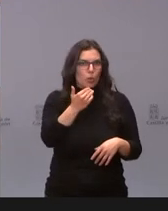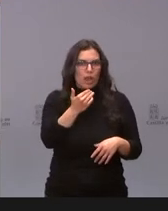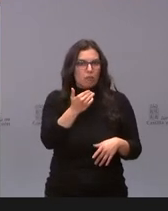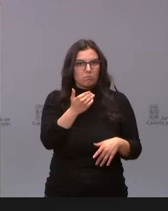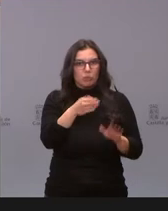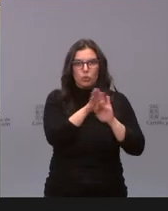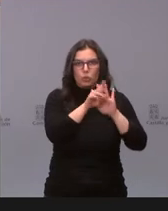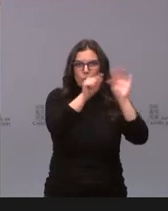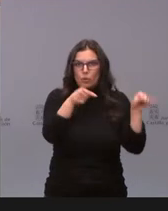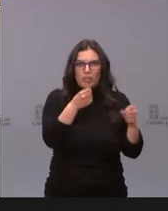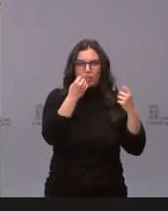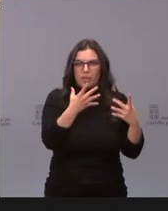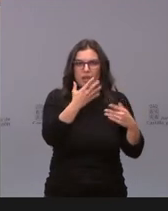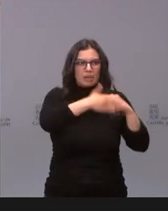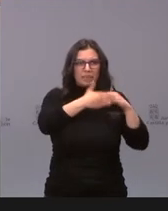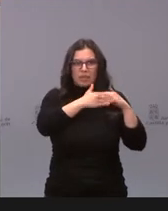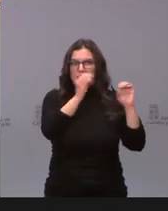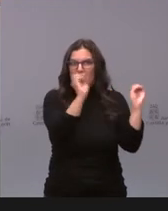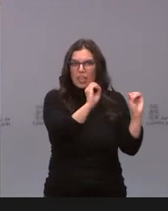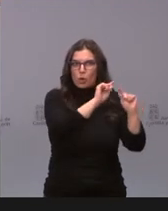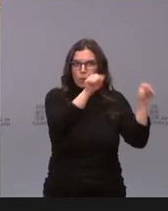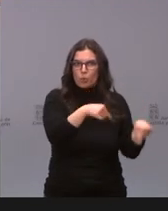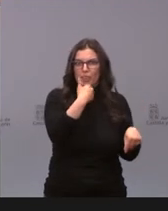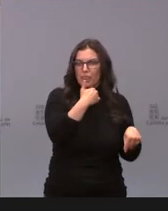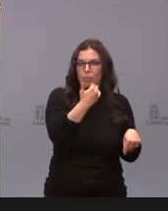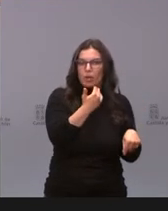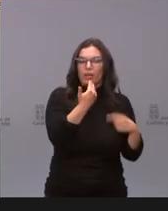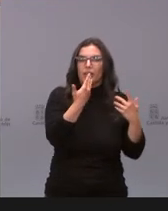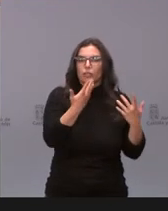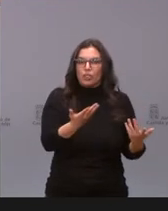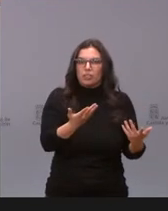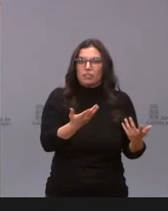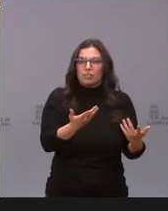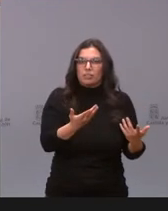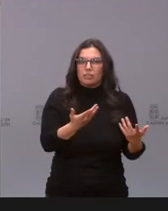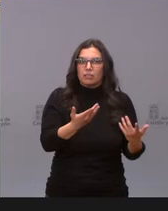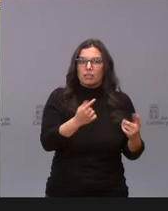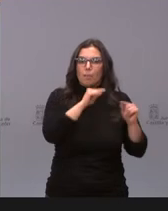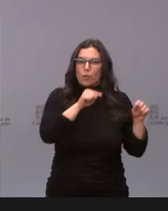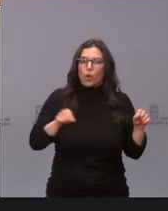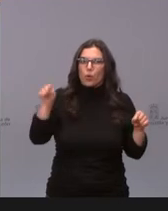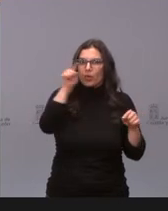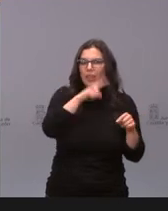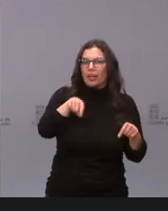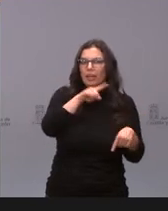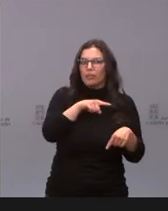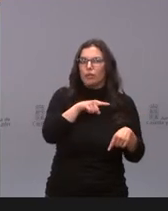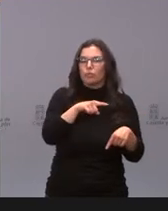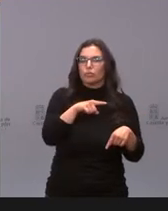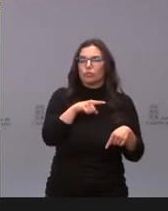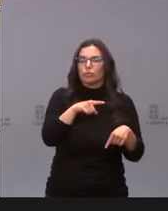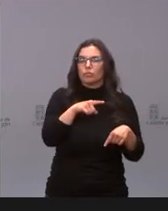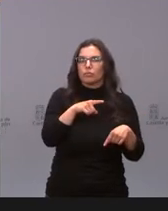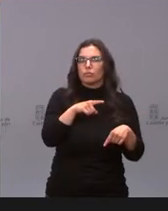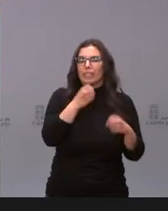en restricciones más elevadas, como el cierre de los bares. ¿En qué posición quedan estas provincias y cuándo se plantea,